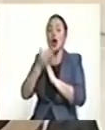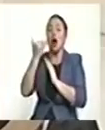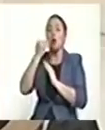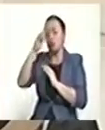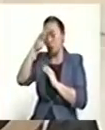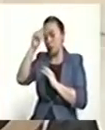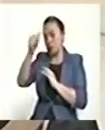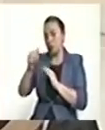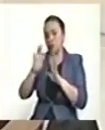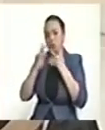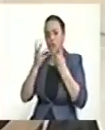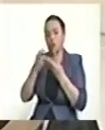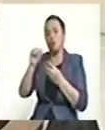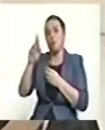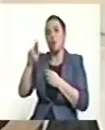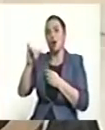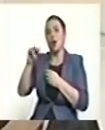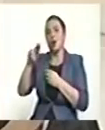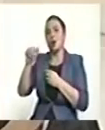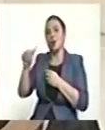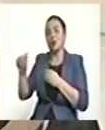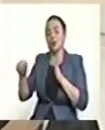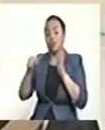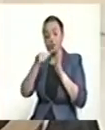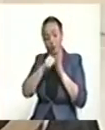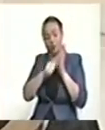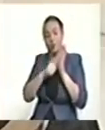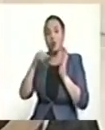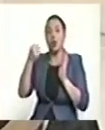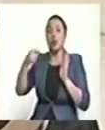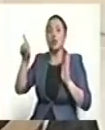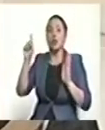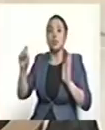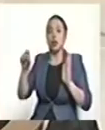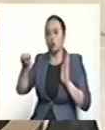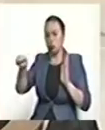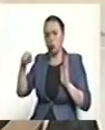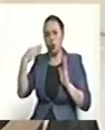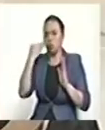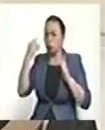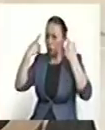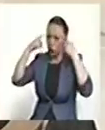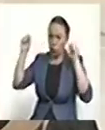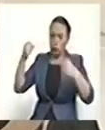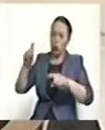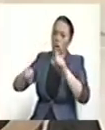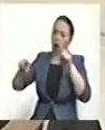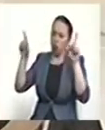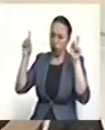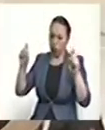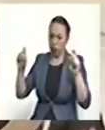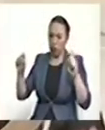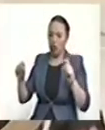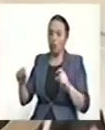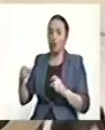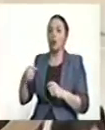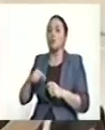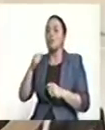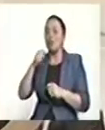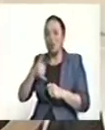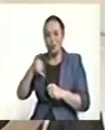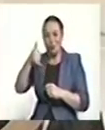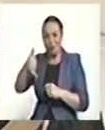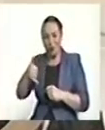Martínez. Me quiero referir al artículo 16. Usted que ha estado tan preocupada por los temas asociados con los delitos sexuales.